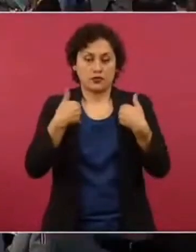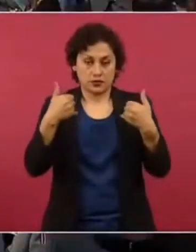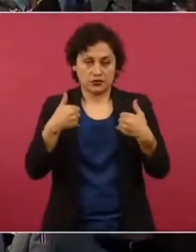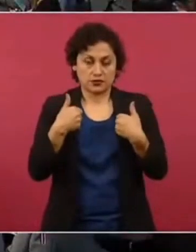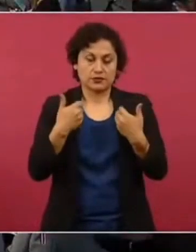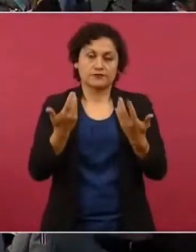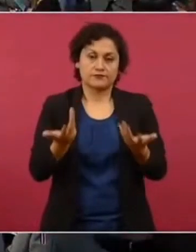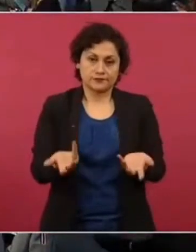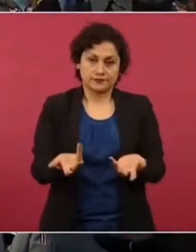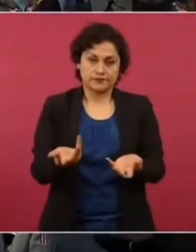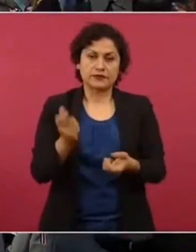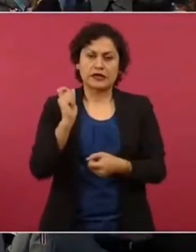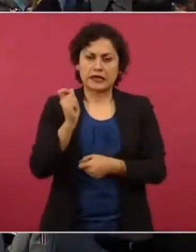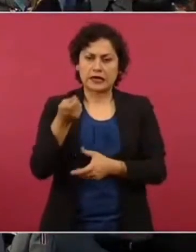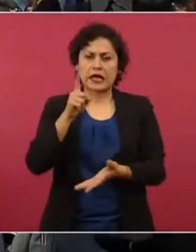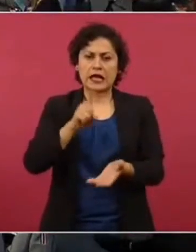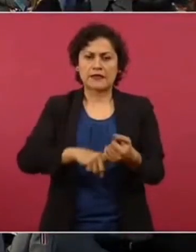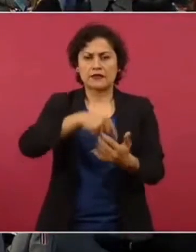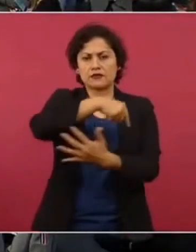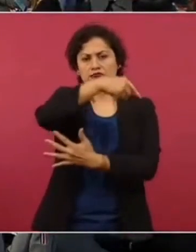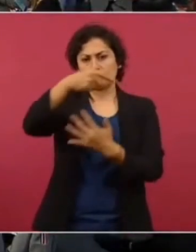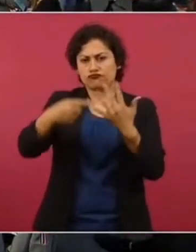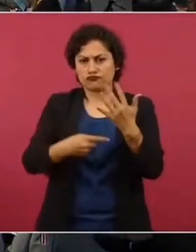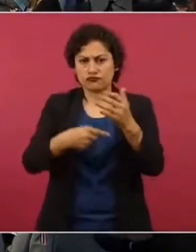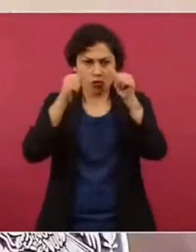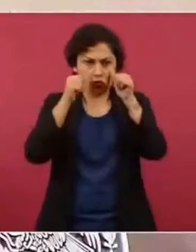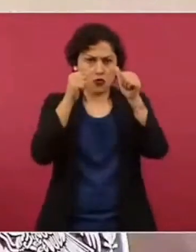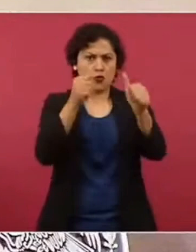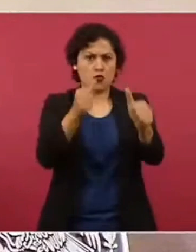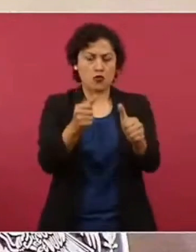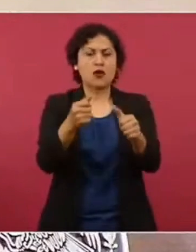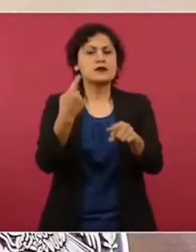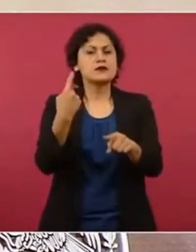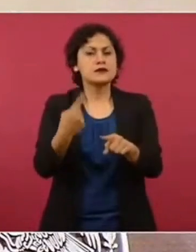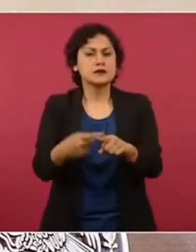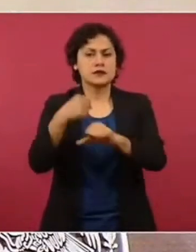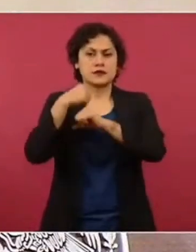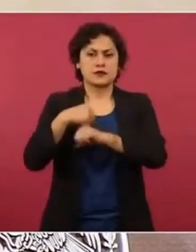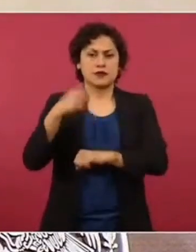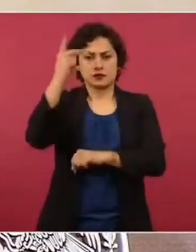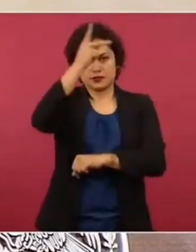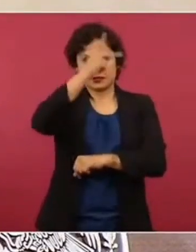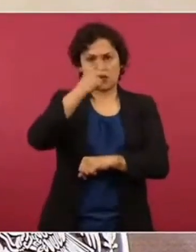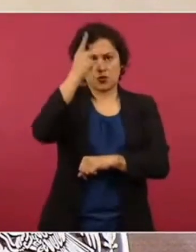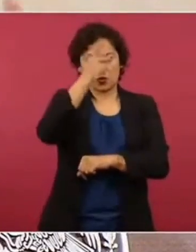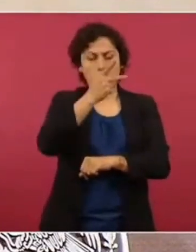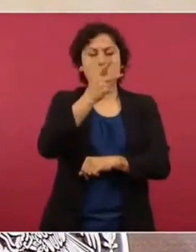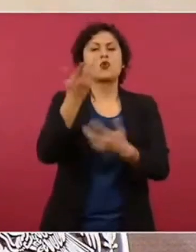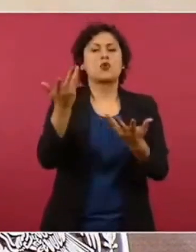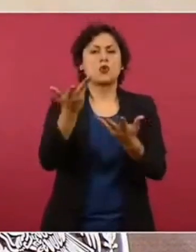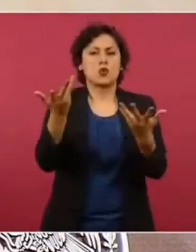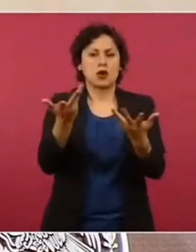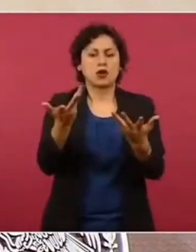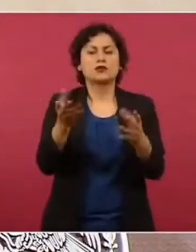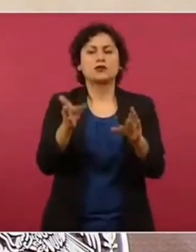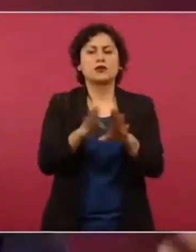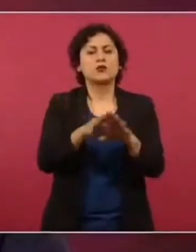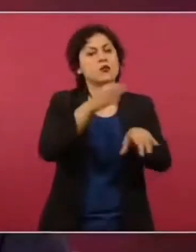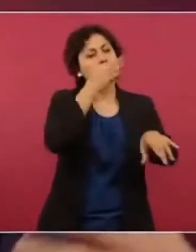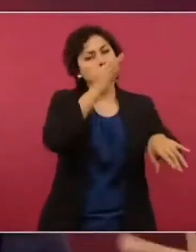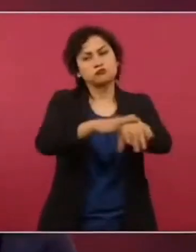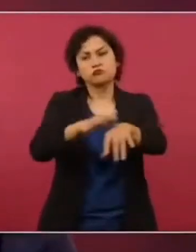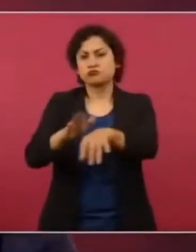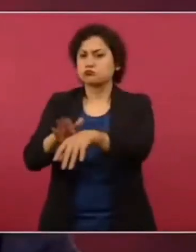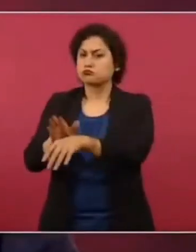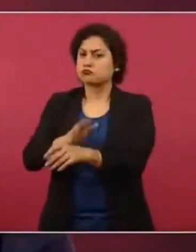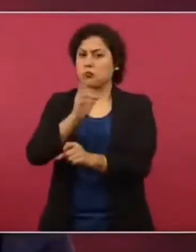con cinco dimensiones que personal de psicología se dedica a convocar a los jóvenes. Se